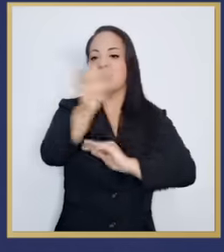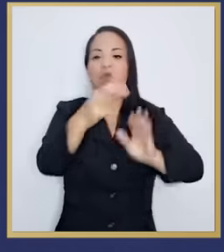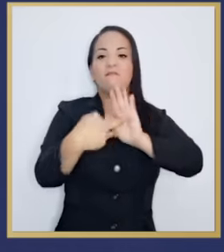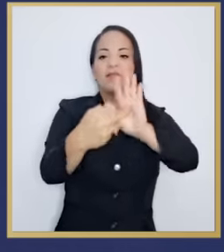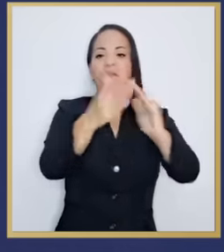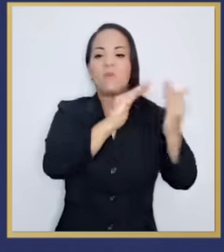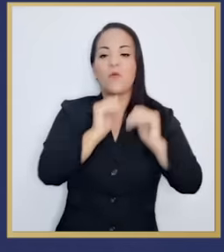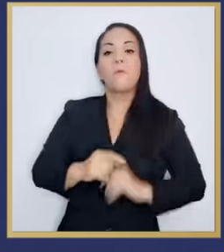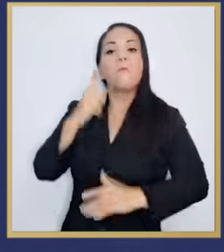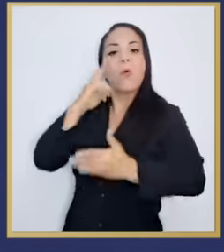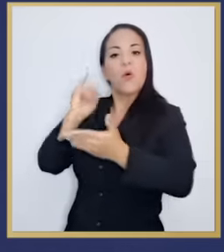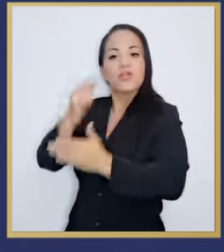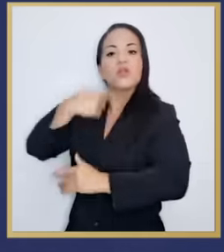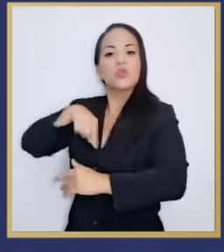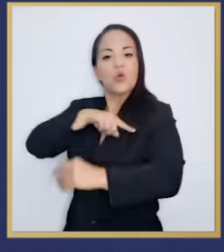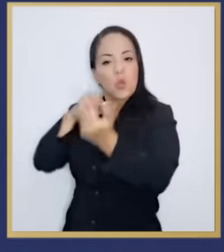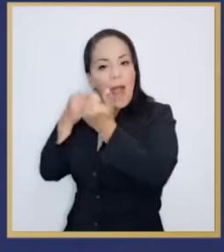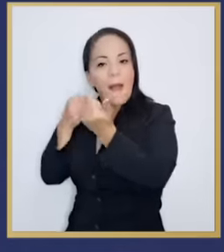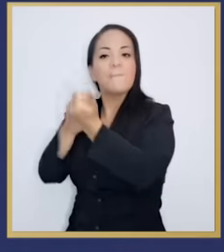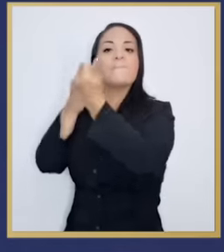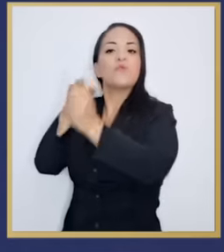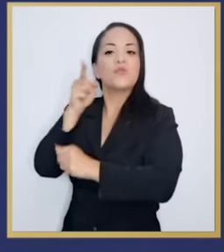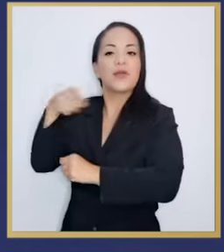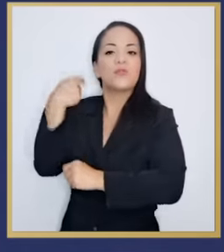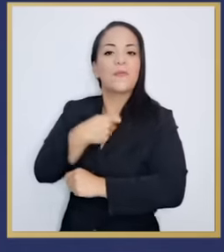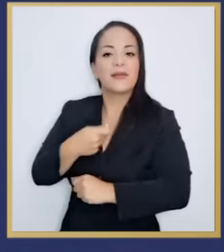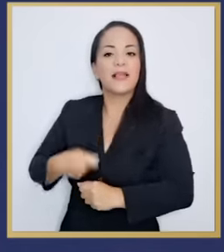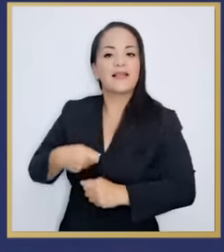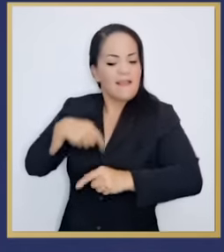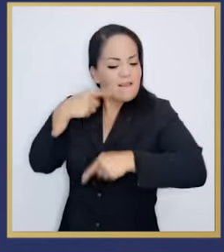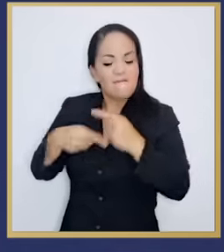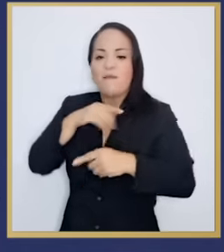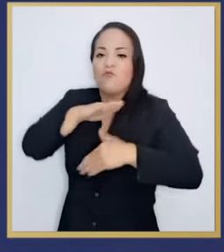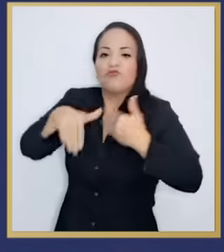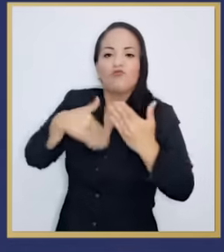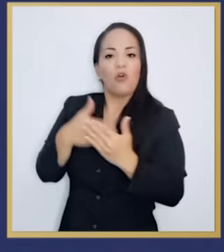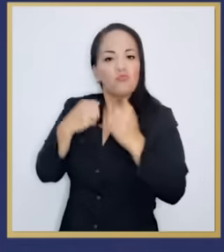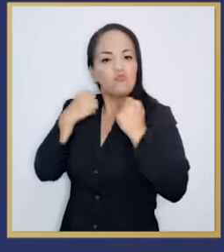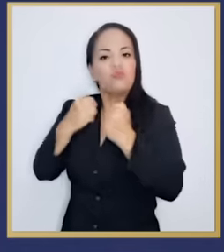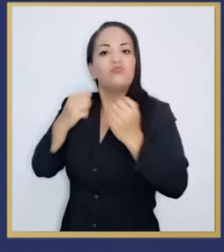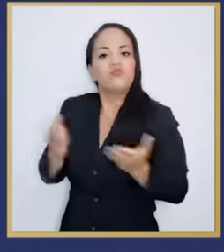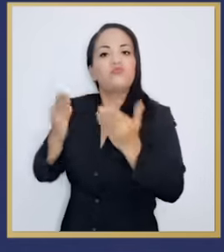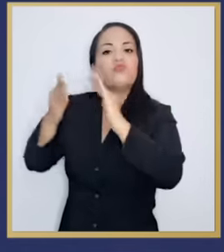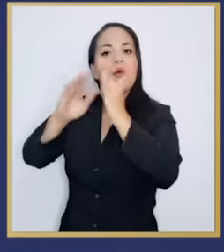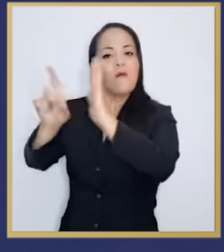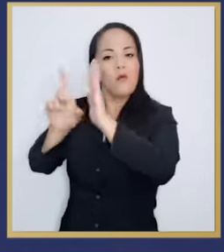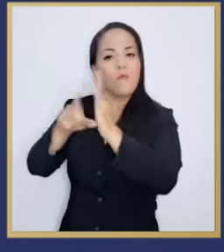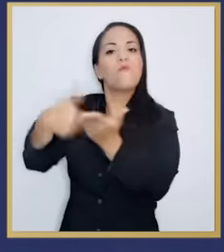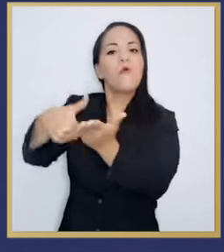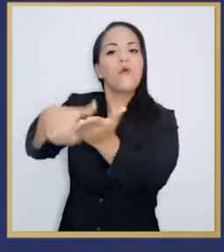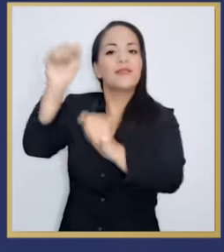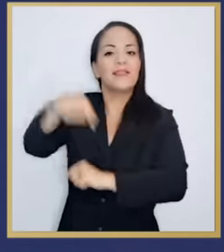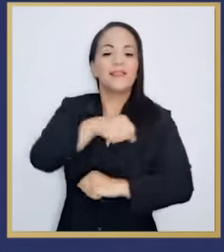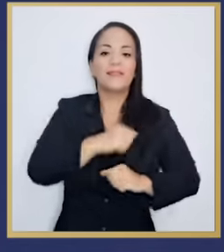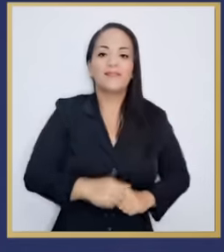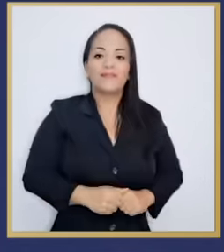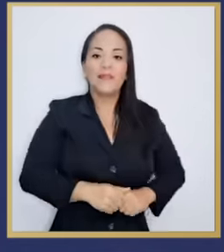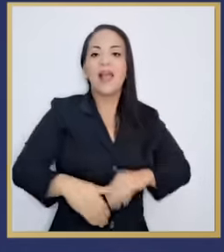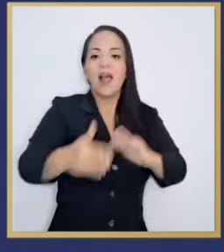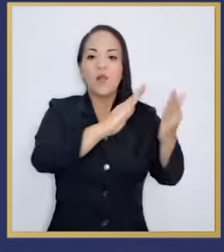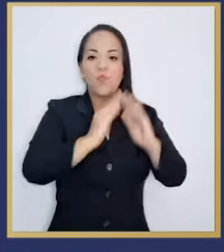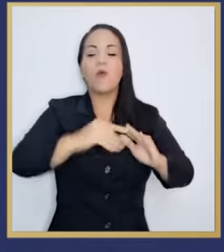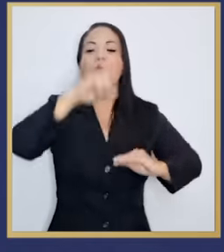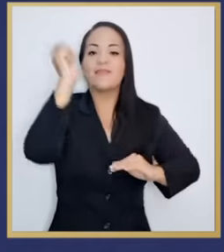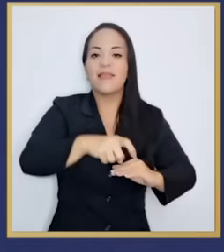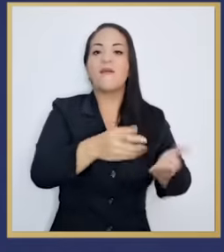asamblea no representa al pueblo por eso lo estamos apoyando y vamos con todo con el referendo y con todos